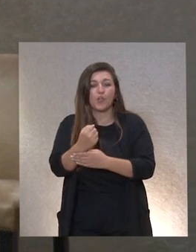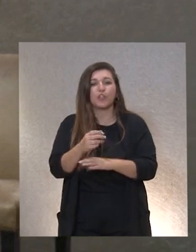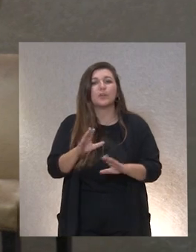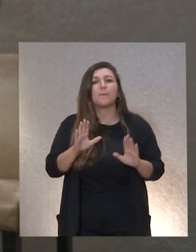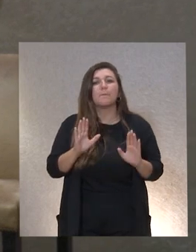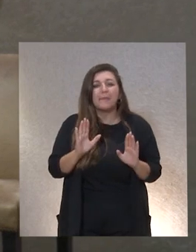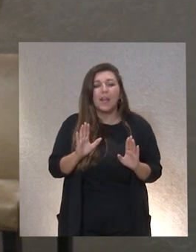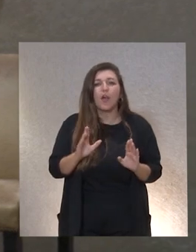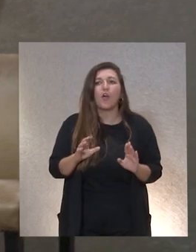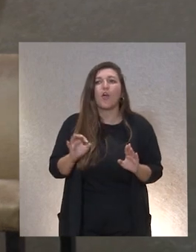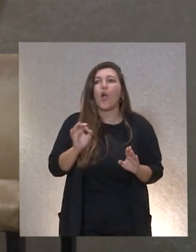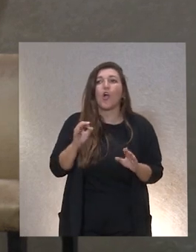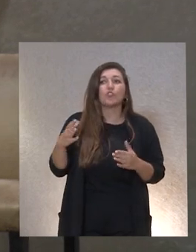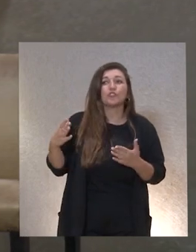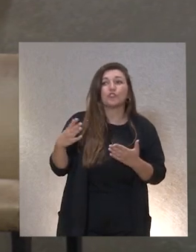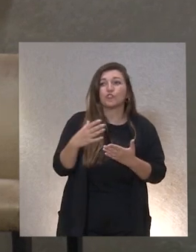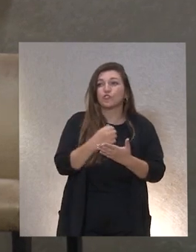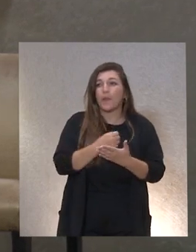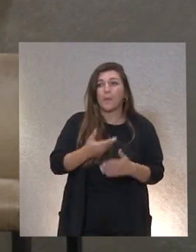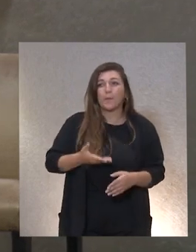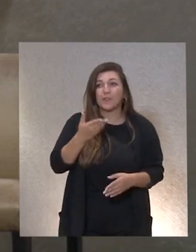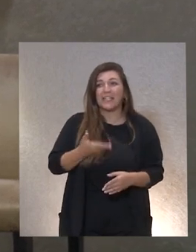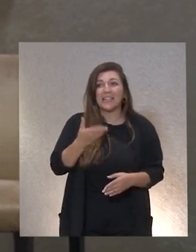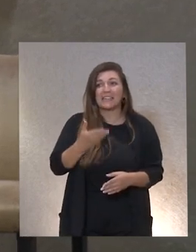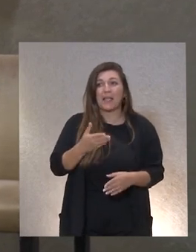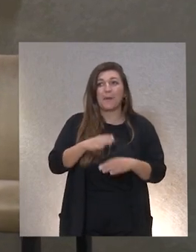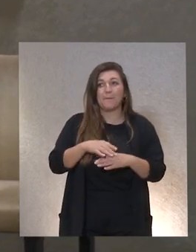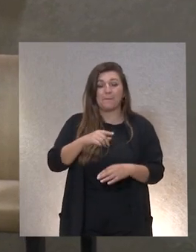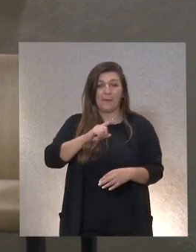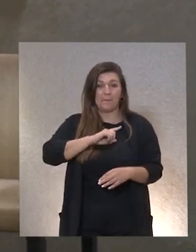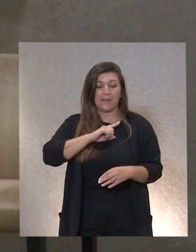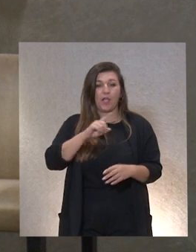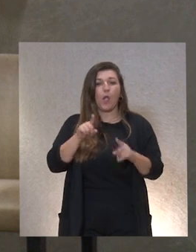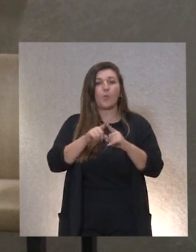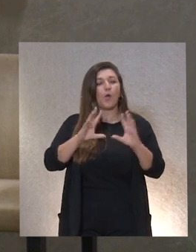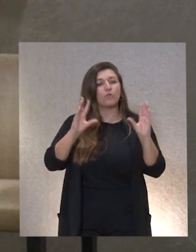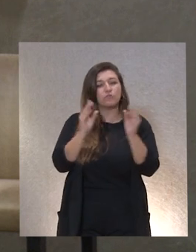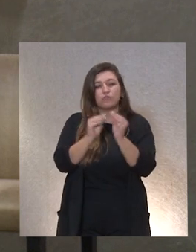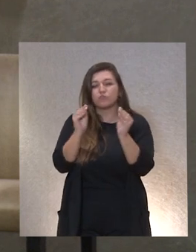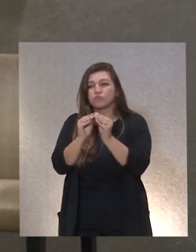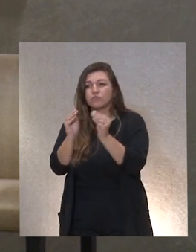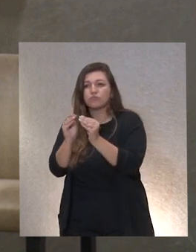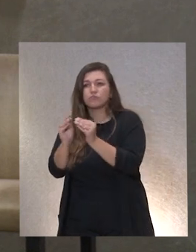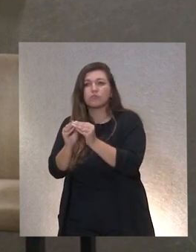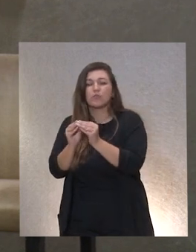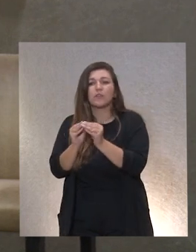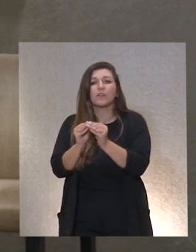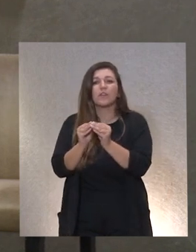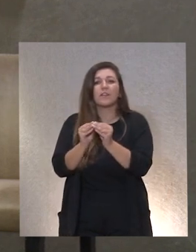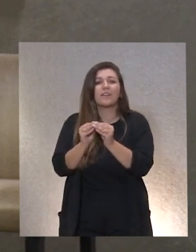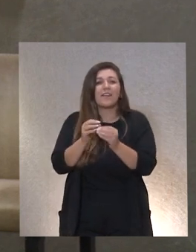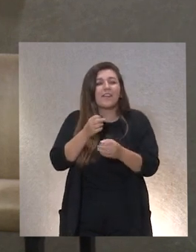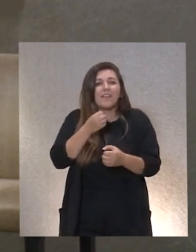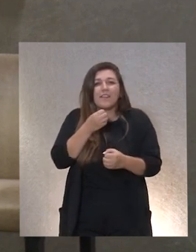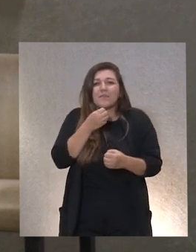o todo lo que tenemos que ver pero lo más importante para mí de conclusiones más allá de la ética es qué bien